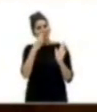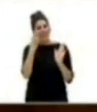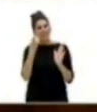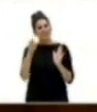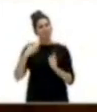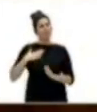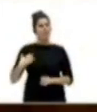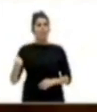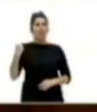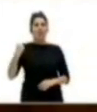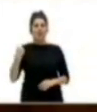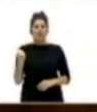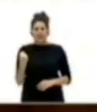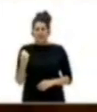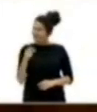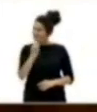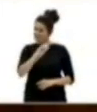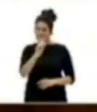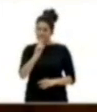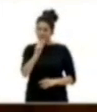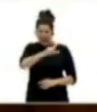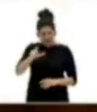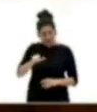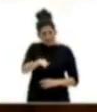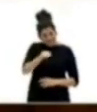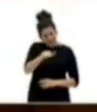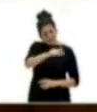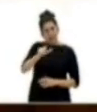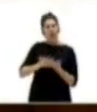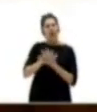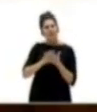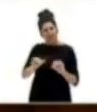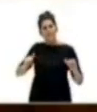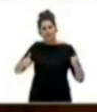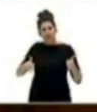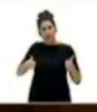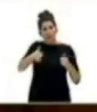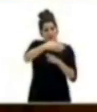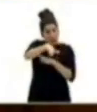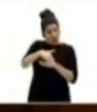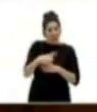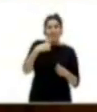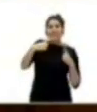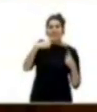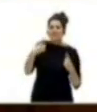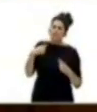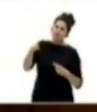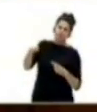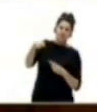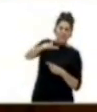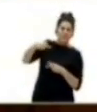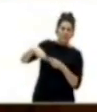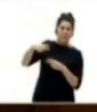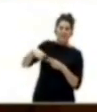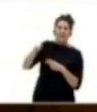poder. Y vamos a empezar a hablar de las personas. La gente de la calle acusa a los políticos de vivir alejados de la